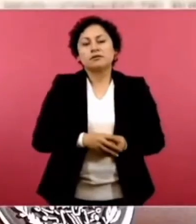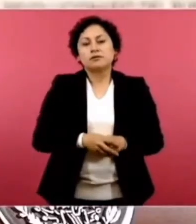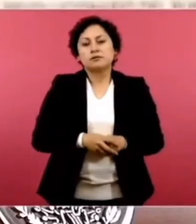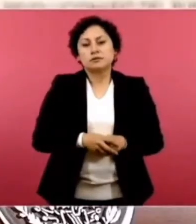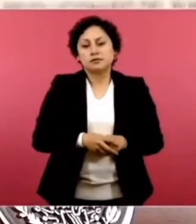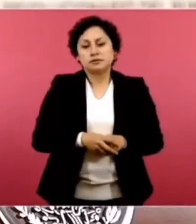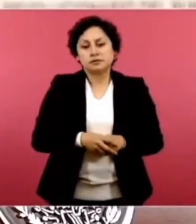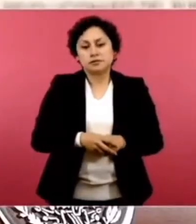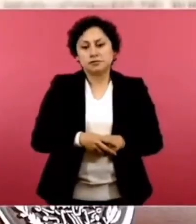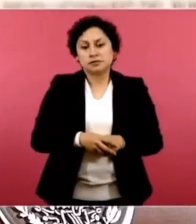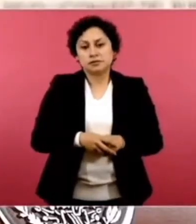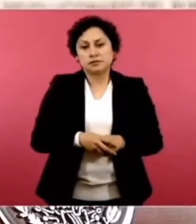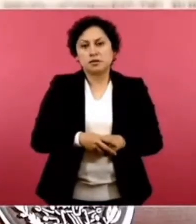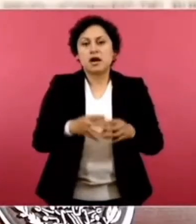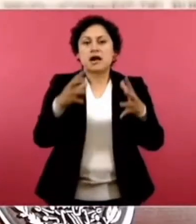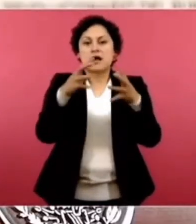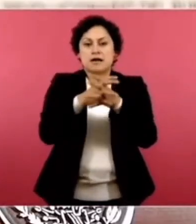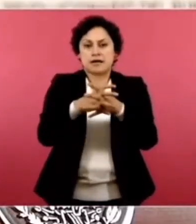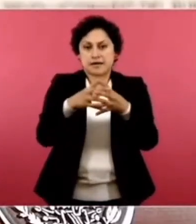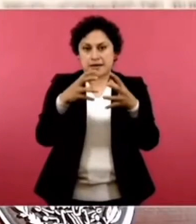la guerra